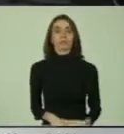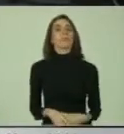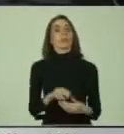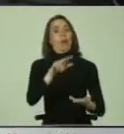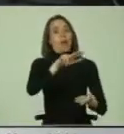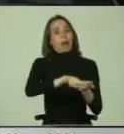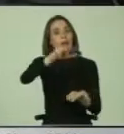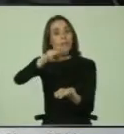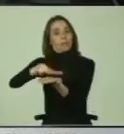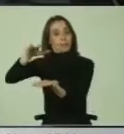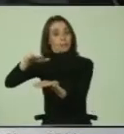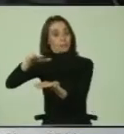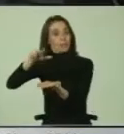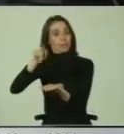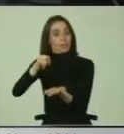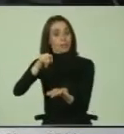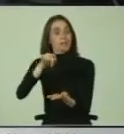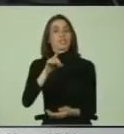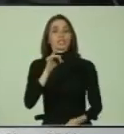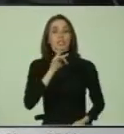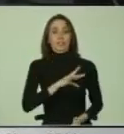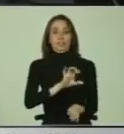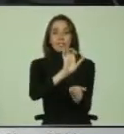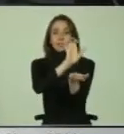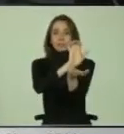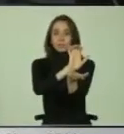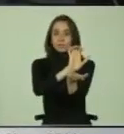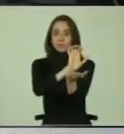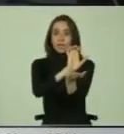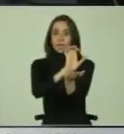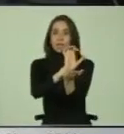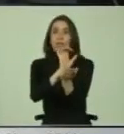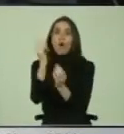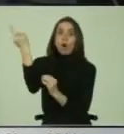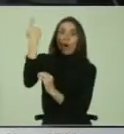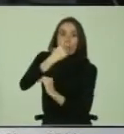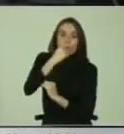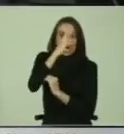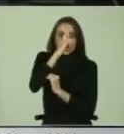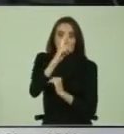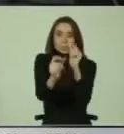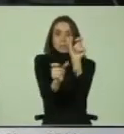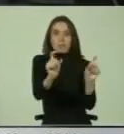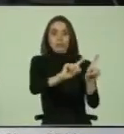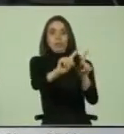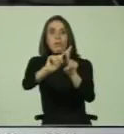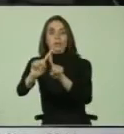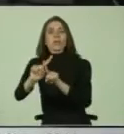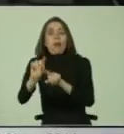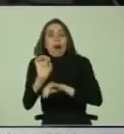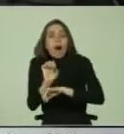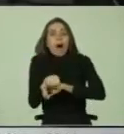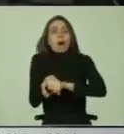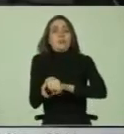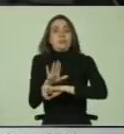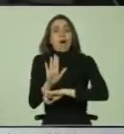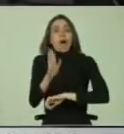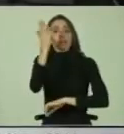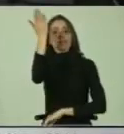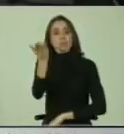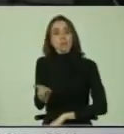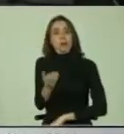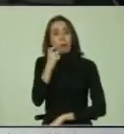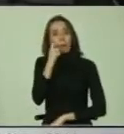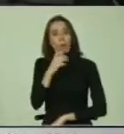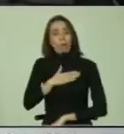ratificaciones, el Estado chileno se ha obligado a respetar la diversidad y aceptarla como parte de la condición humana,